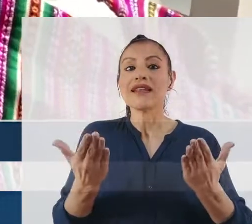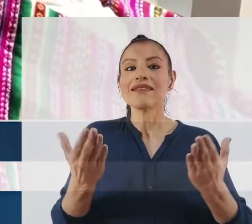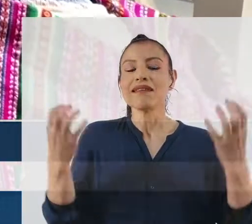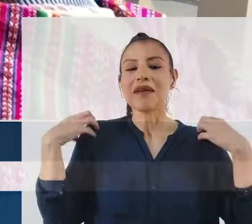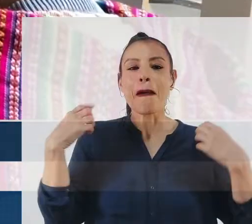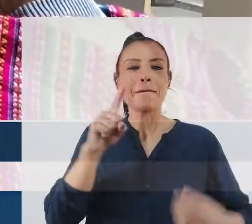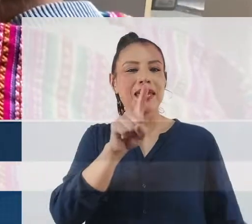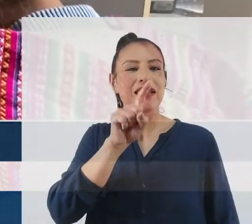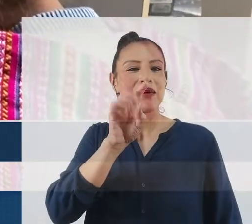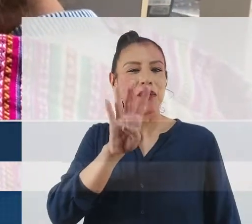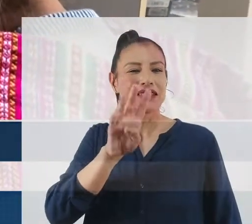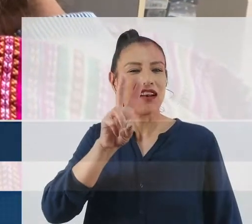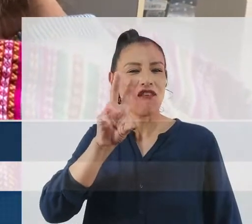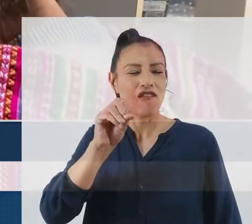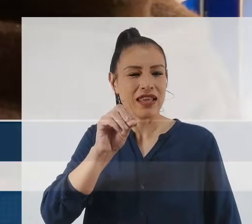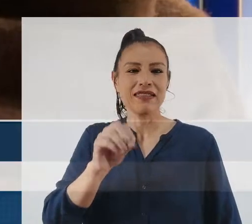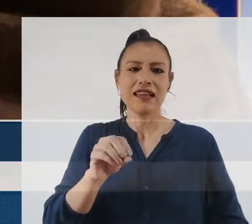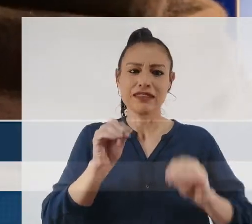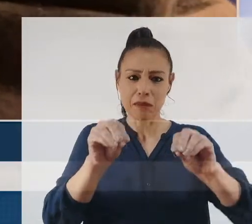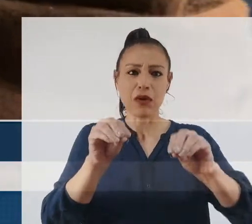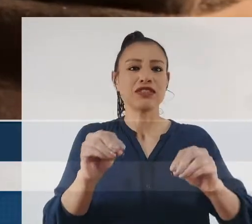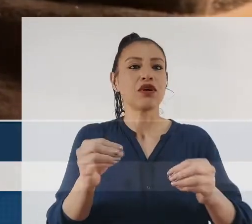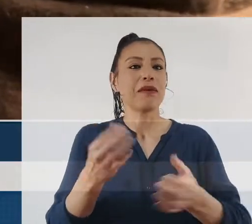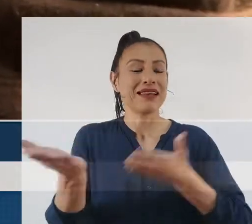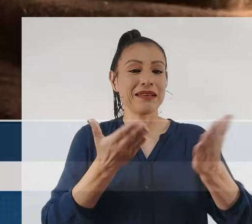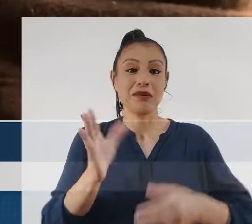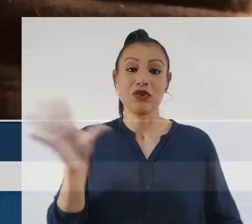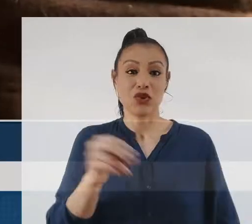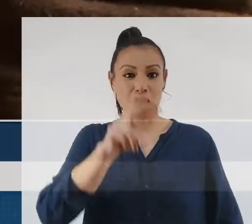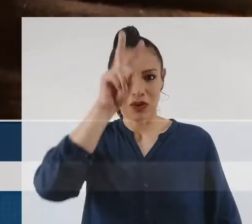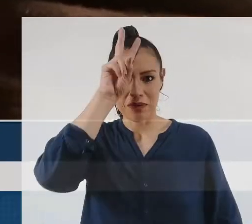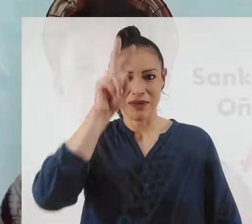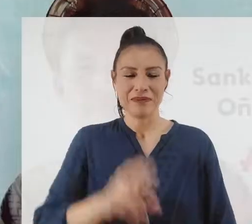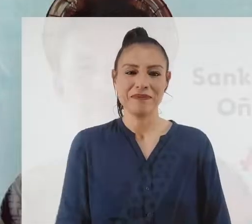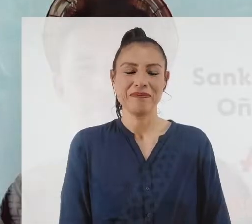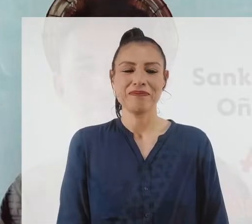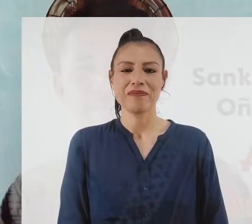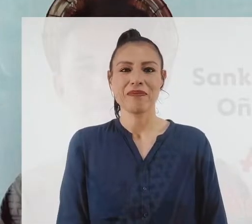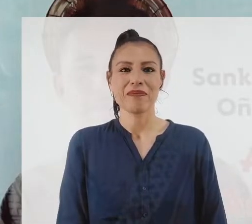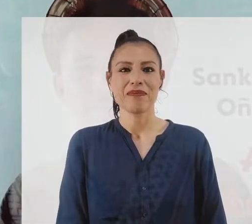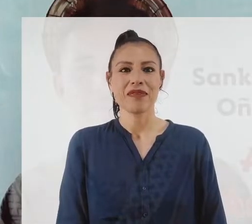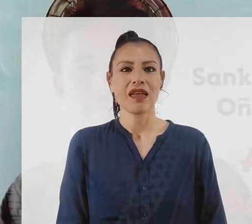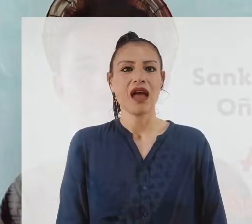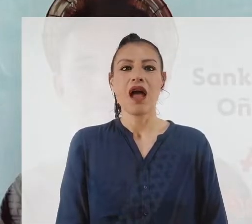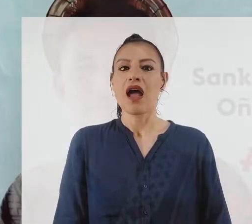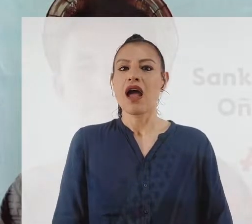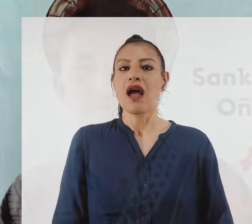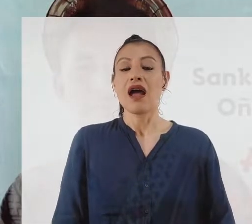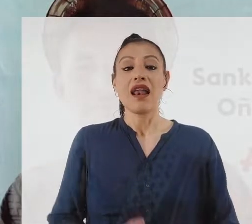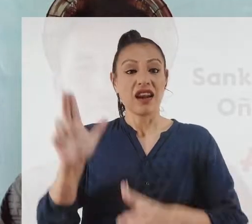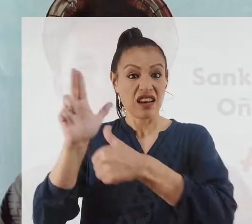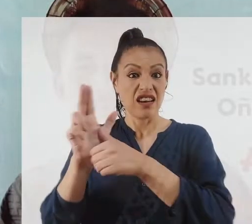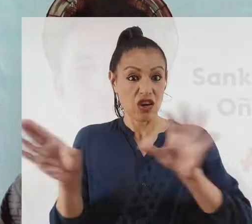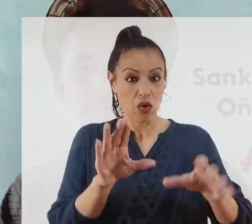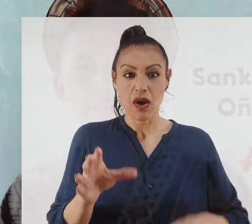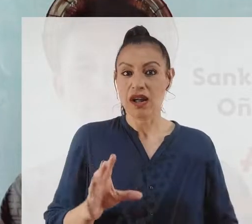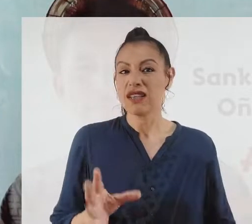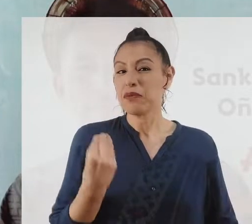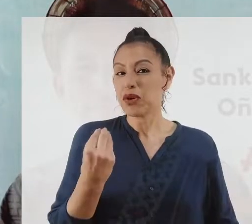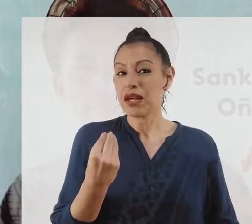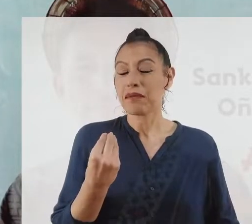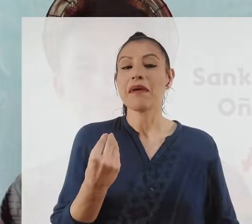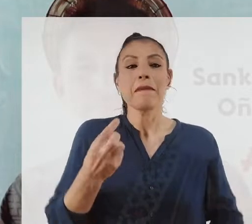oficinas implementadas para estos servicios a nivel nacional. Lo que estamos haciendo es permitir